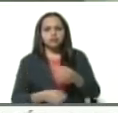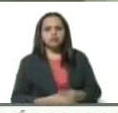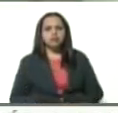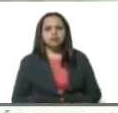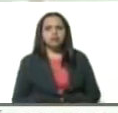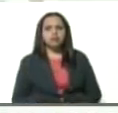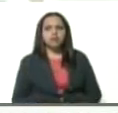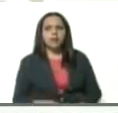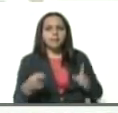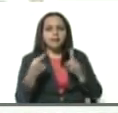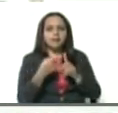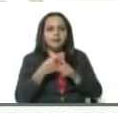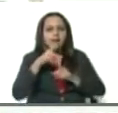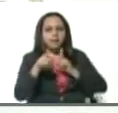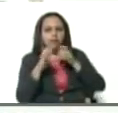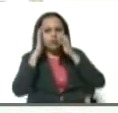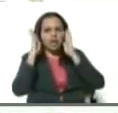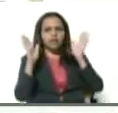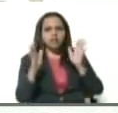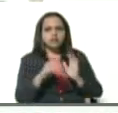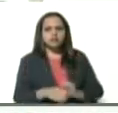La primera pregunta, atención.